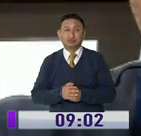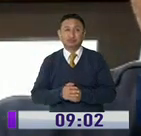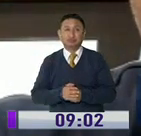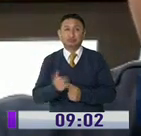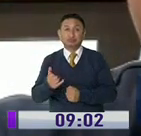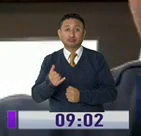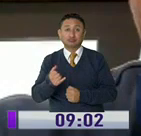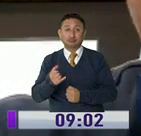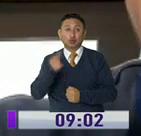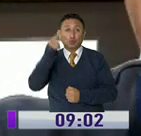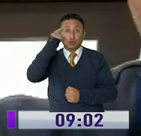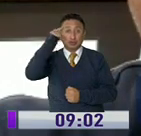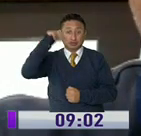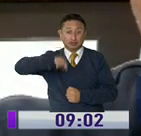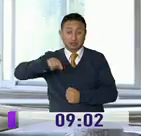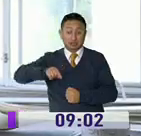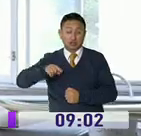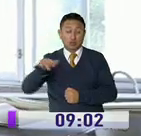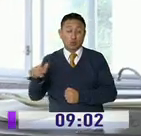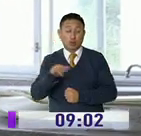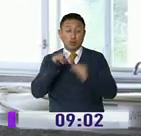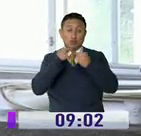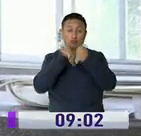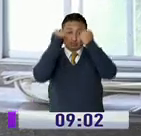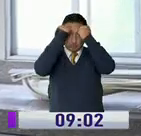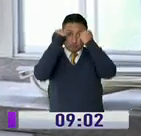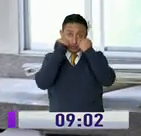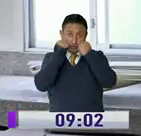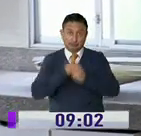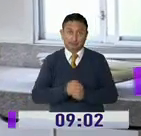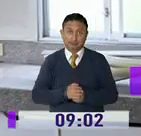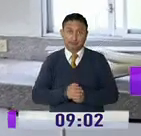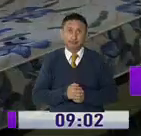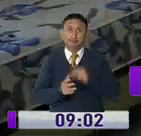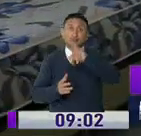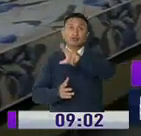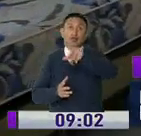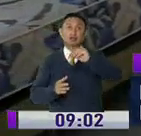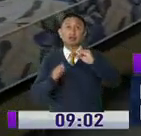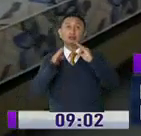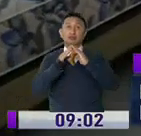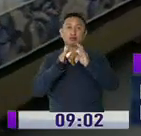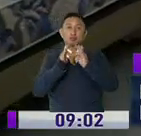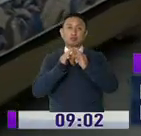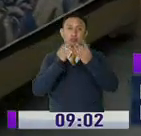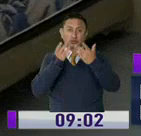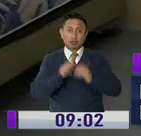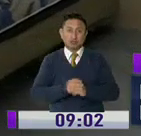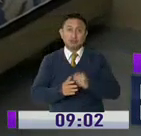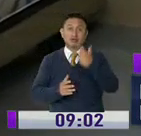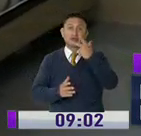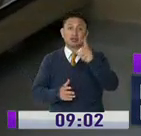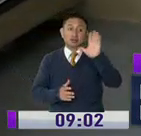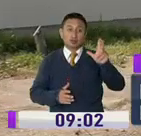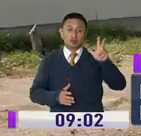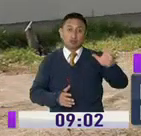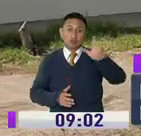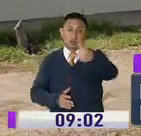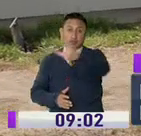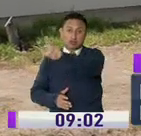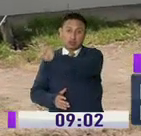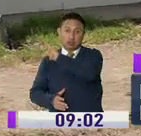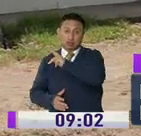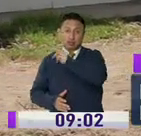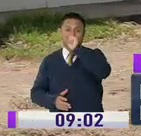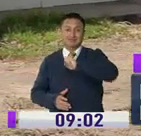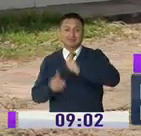lo considero como un evidente acto de terrorismo. Según se informó, actualmente 30 villas están habilitadas para recibir a tres personas por vivienda, esto